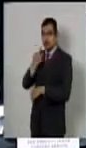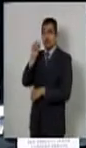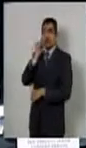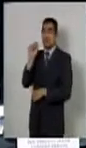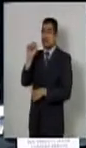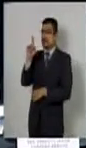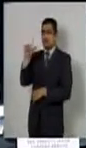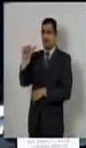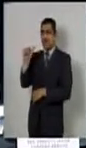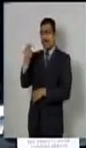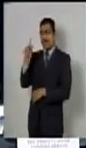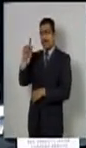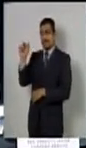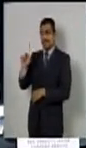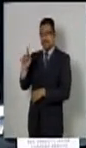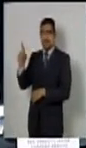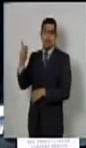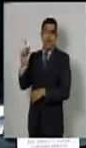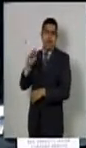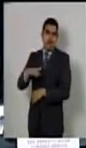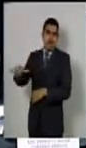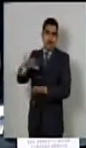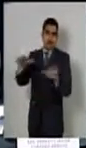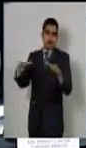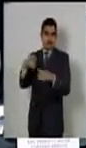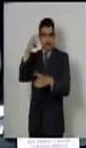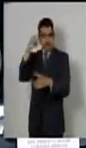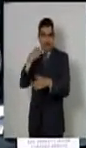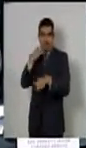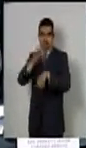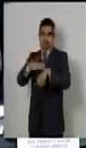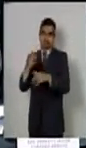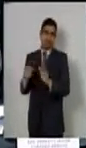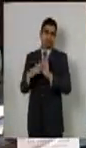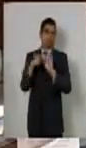Silvia Garza Galván, del PAN, para hablar a favor del dictamen.